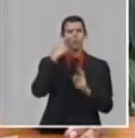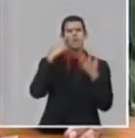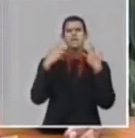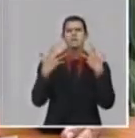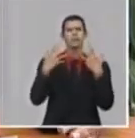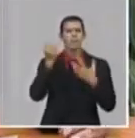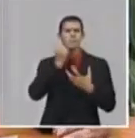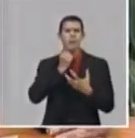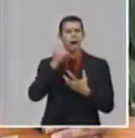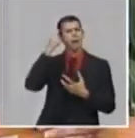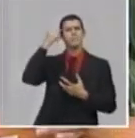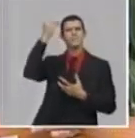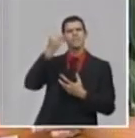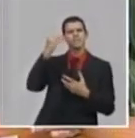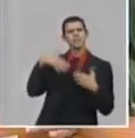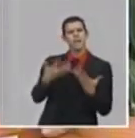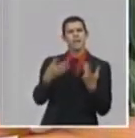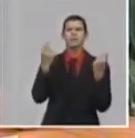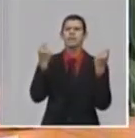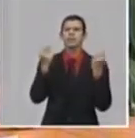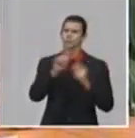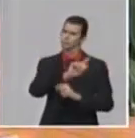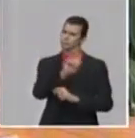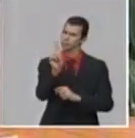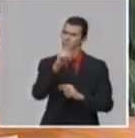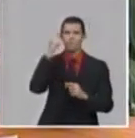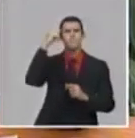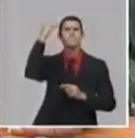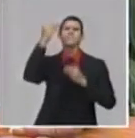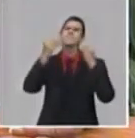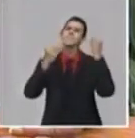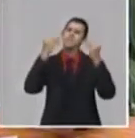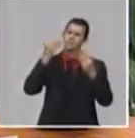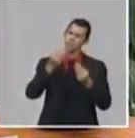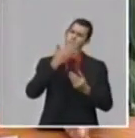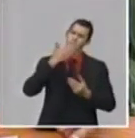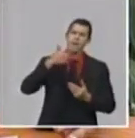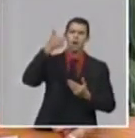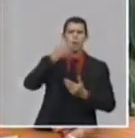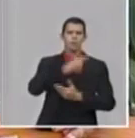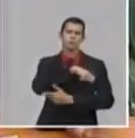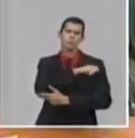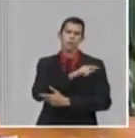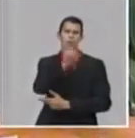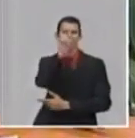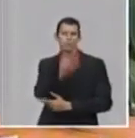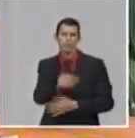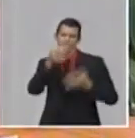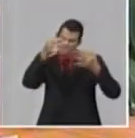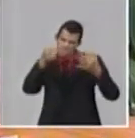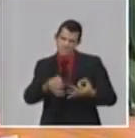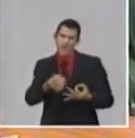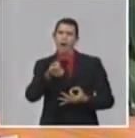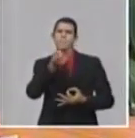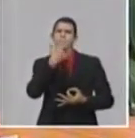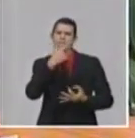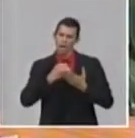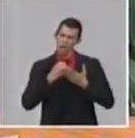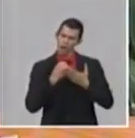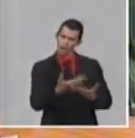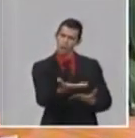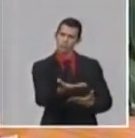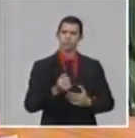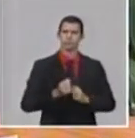una ética. En medio de esta prisa que tenemos todos, de estas ansias de poder dar una respuesta, esto lleva un camino ético